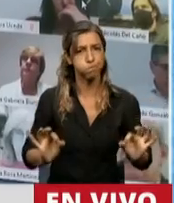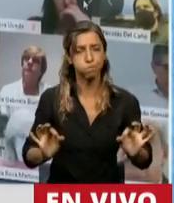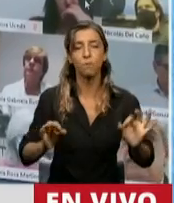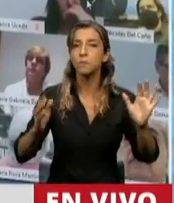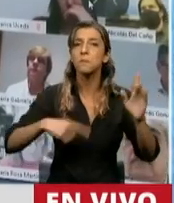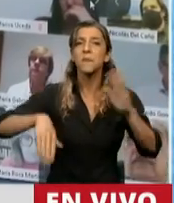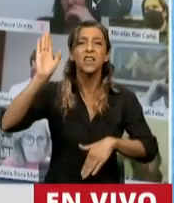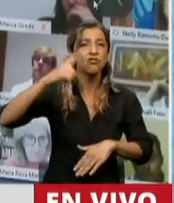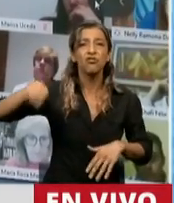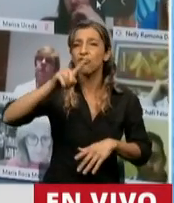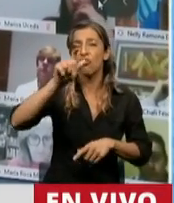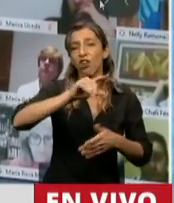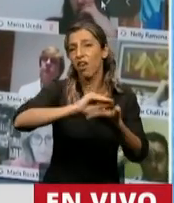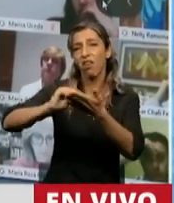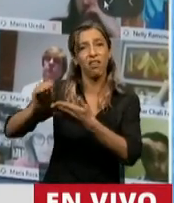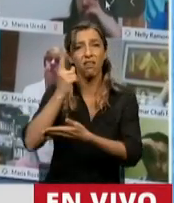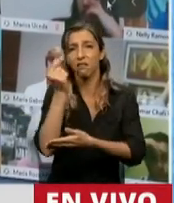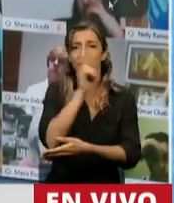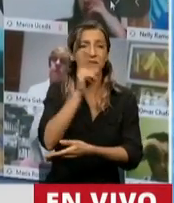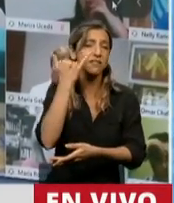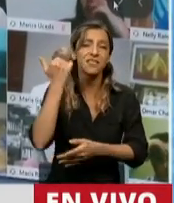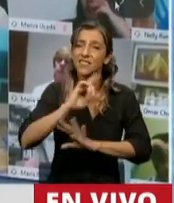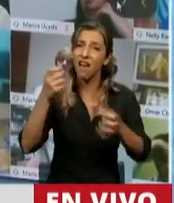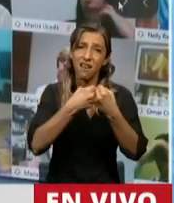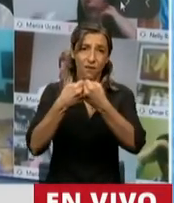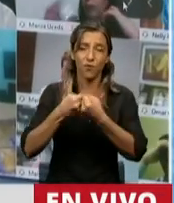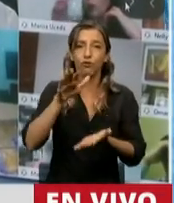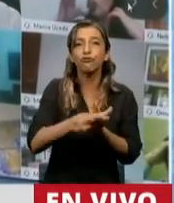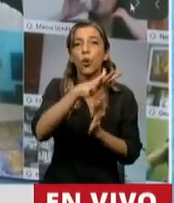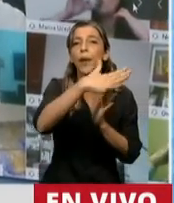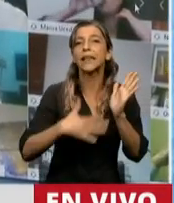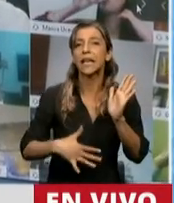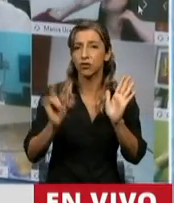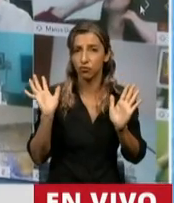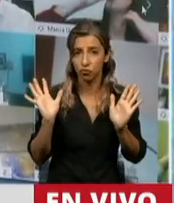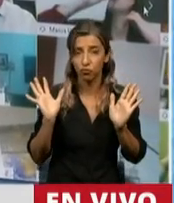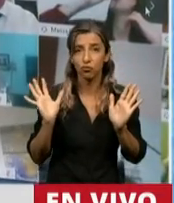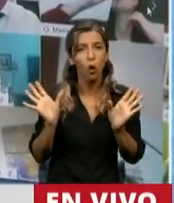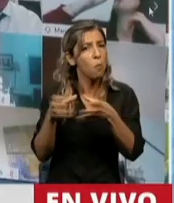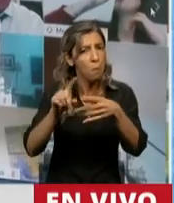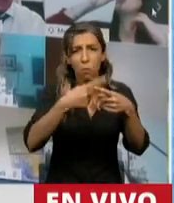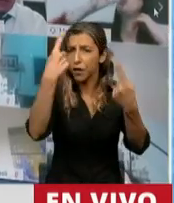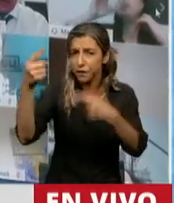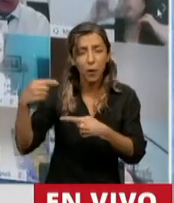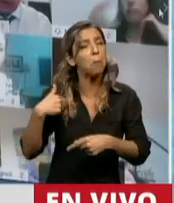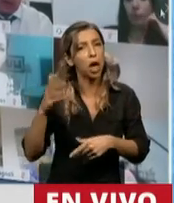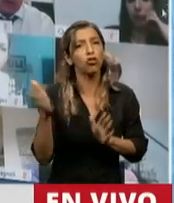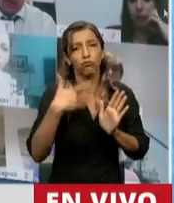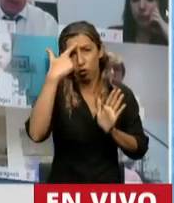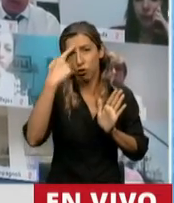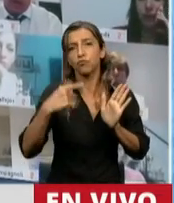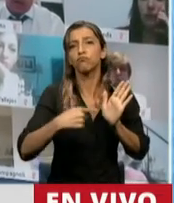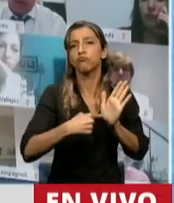las diputadas y diputados están coincidiendo en este texto de ley, más allá de las diferencias políticas. Y eso es algo muy bueno. Y